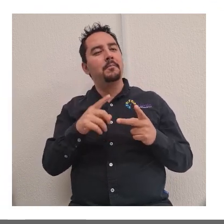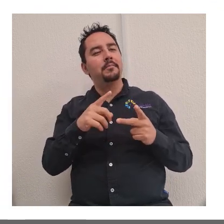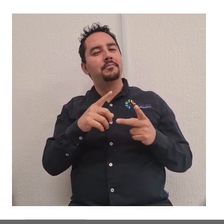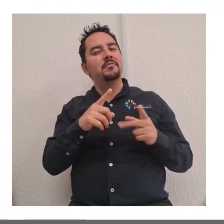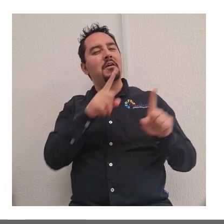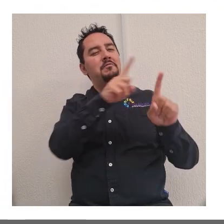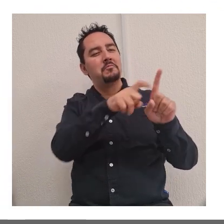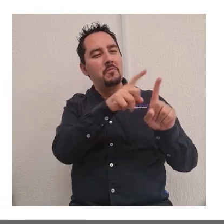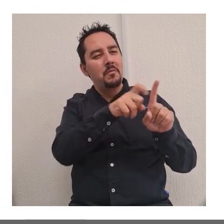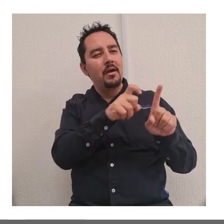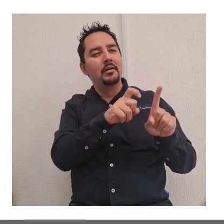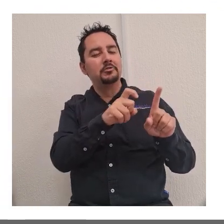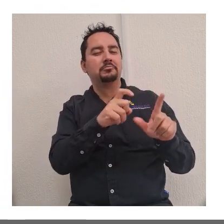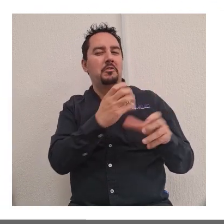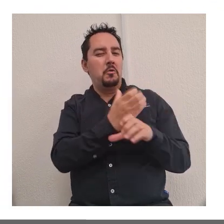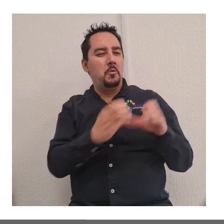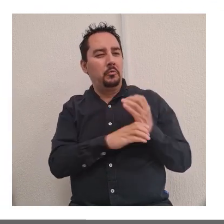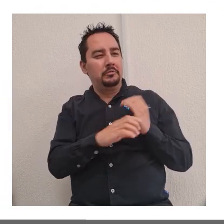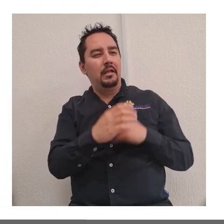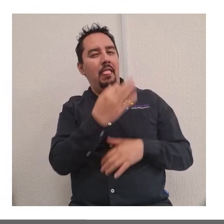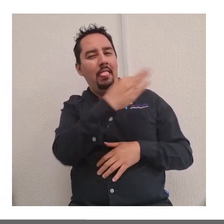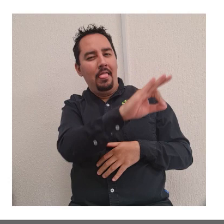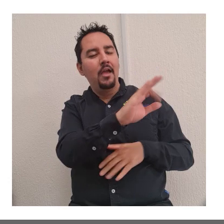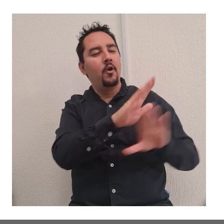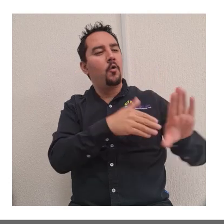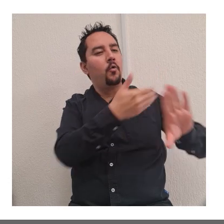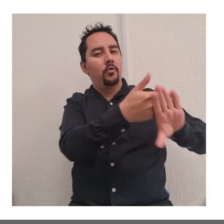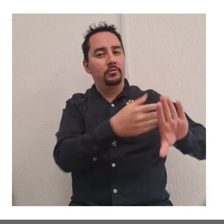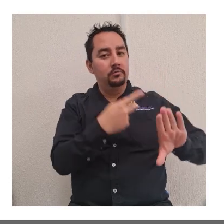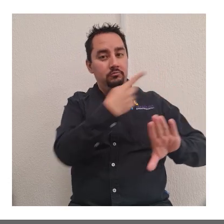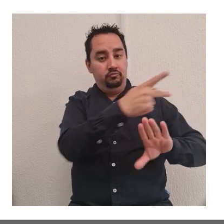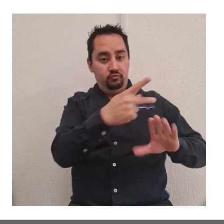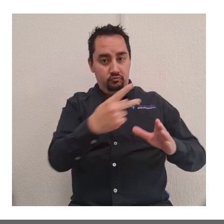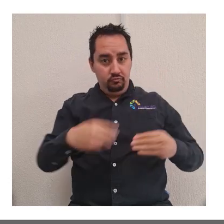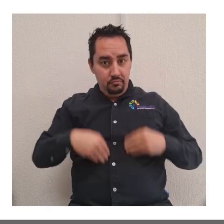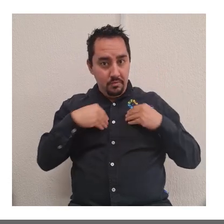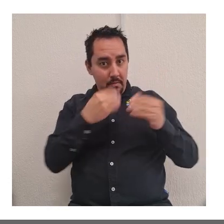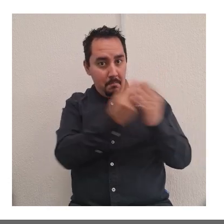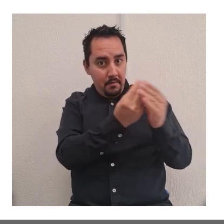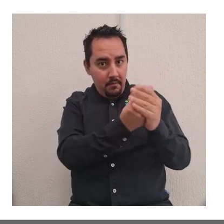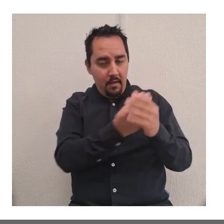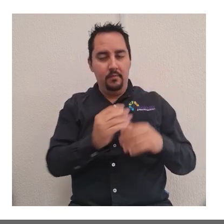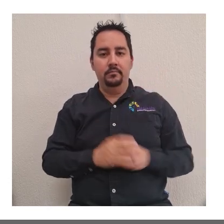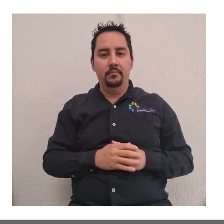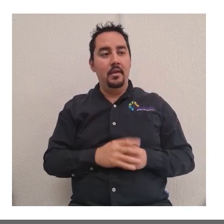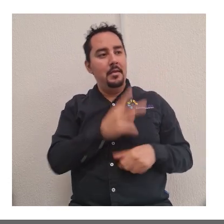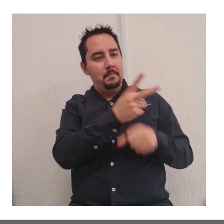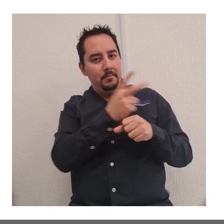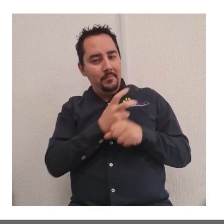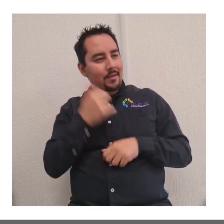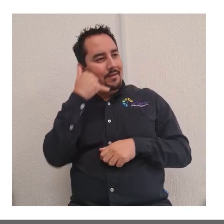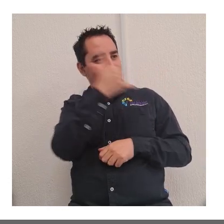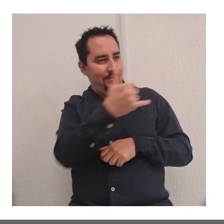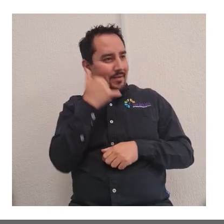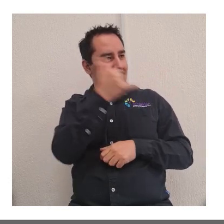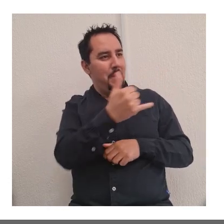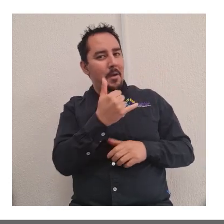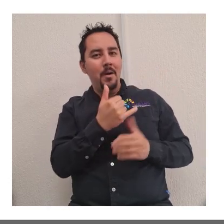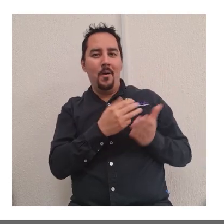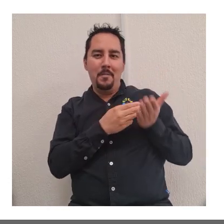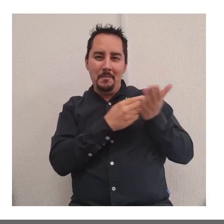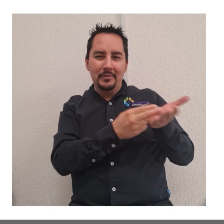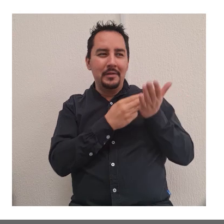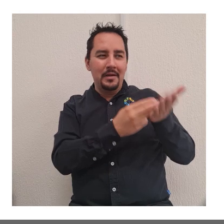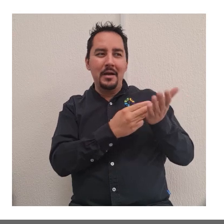bromas acerca de la vida privada o las supuestas actividades sexuales de una persona. Invitaciones, llamadas o